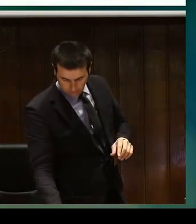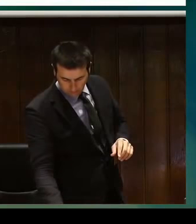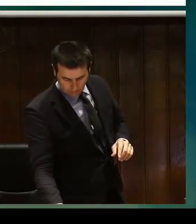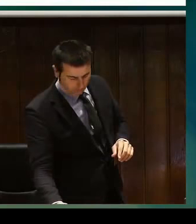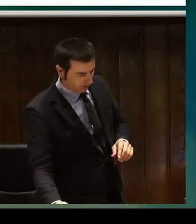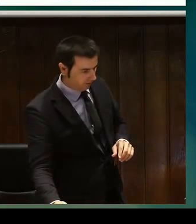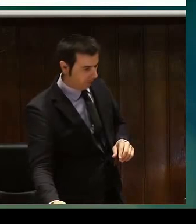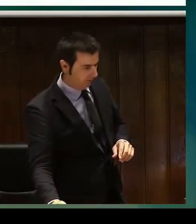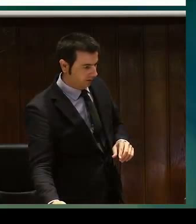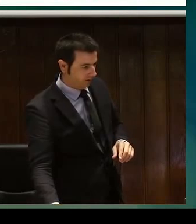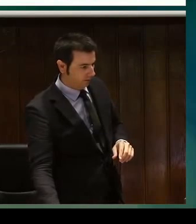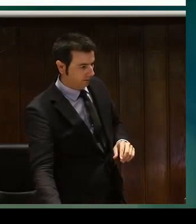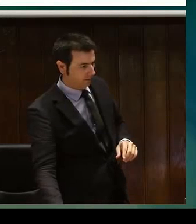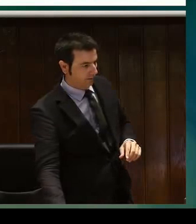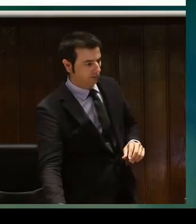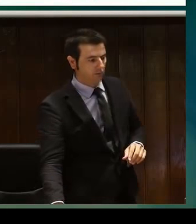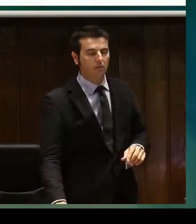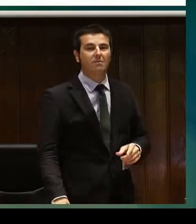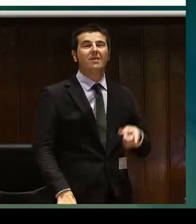Que tengo una imagen para que lo veáis.